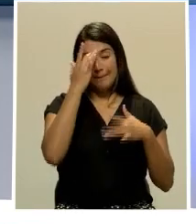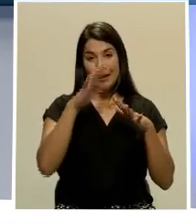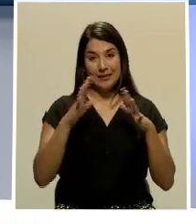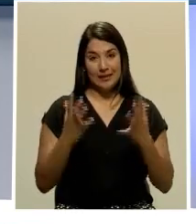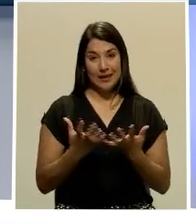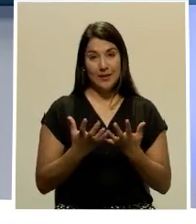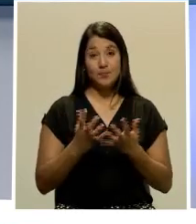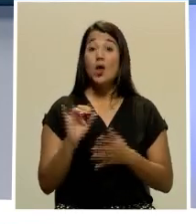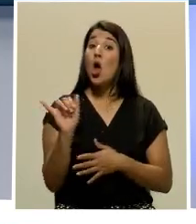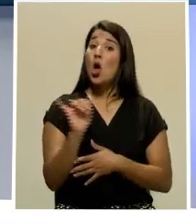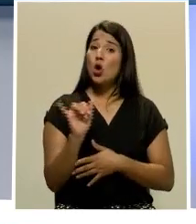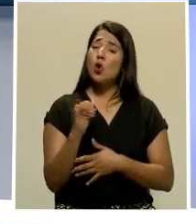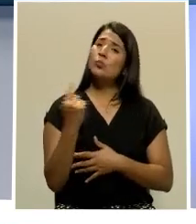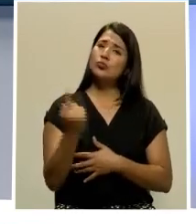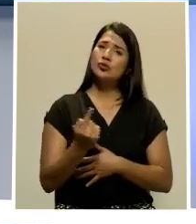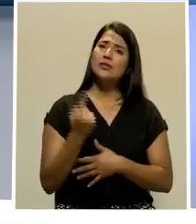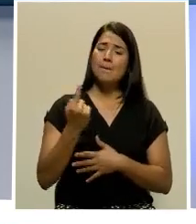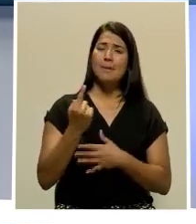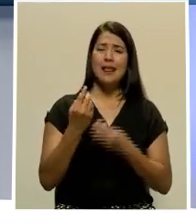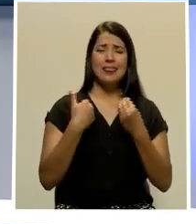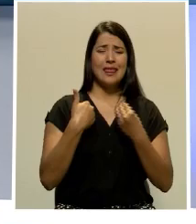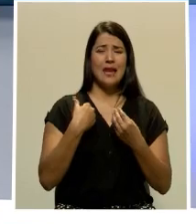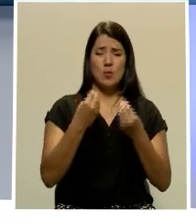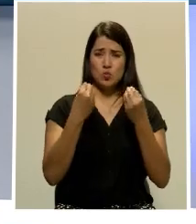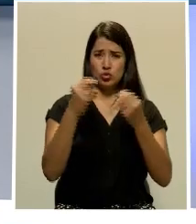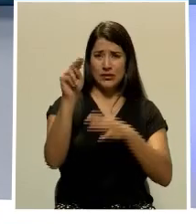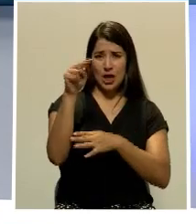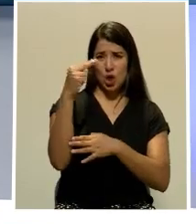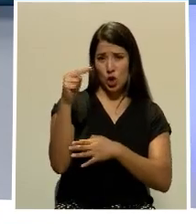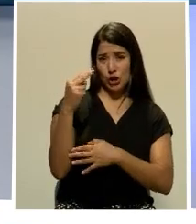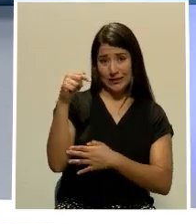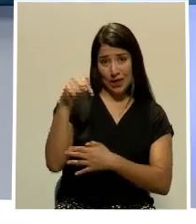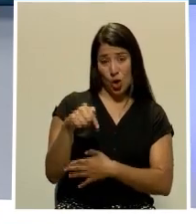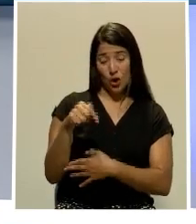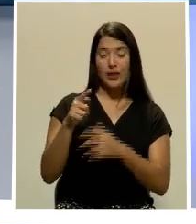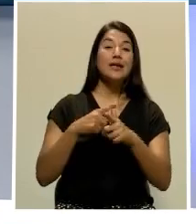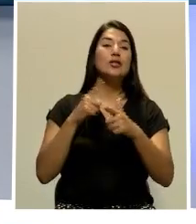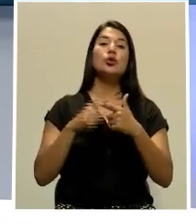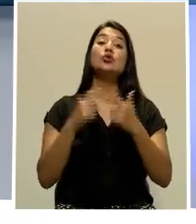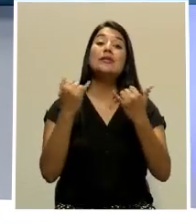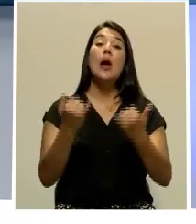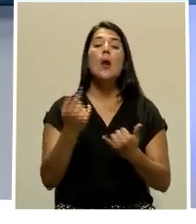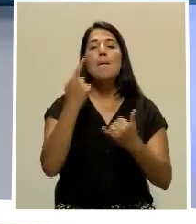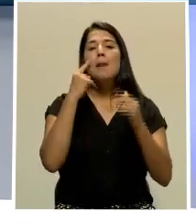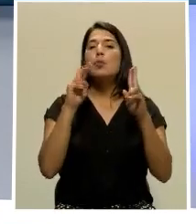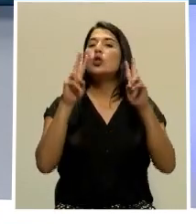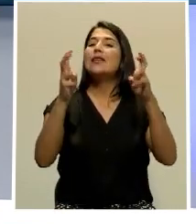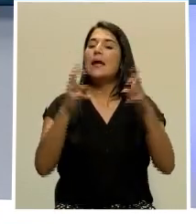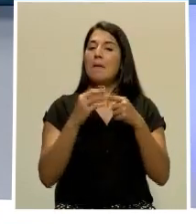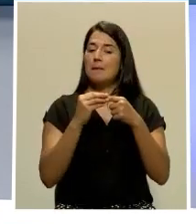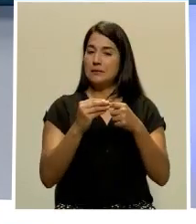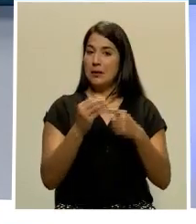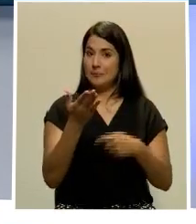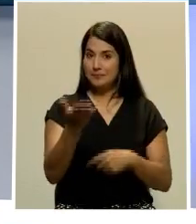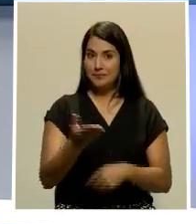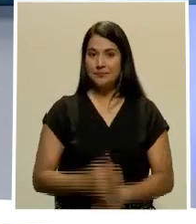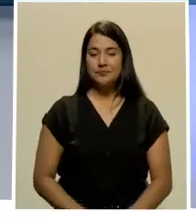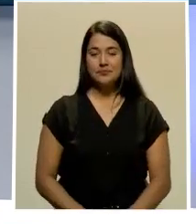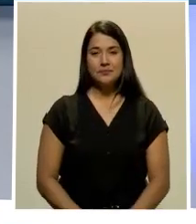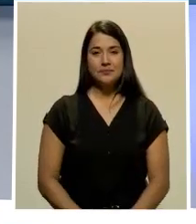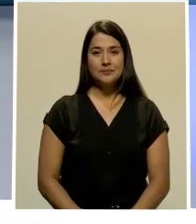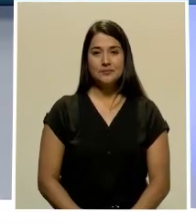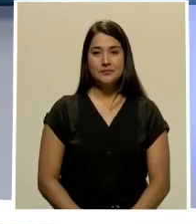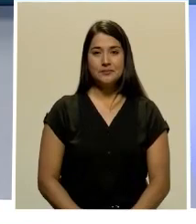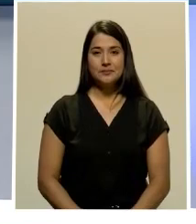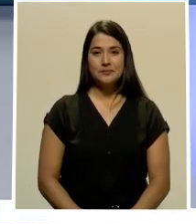Como todos estos días, la agenda noticiosa de hoy es intensa, así que vayamos a ver nuestros titulares. Adelante.